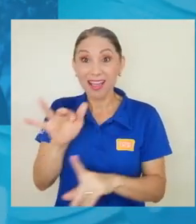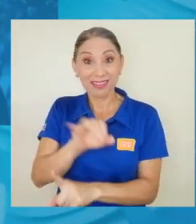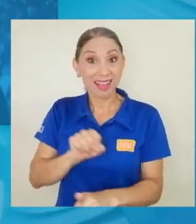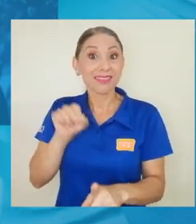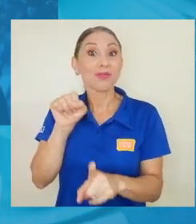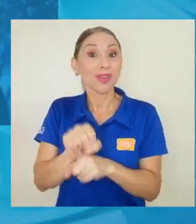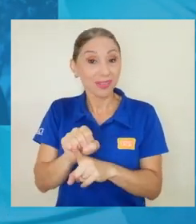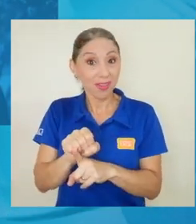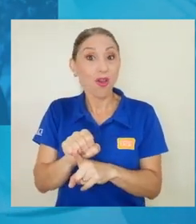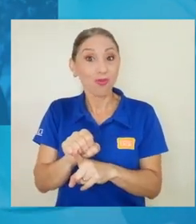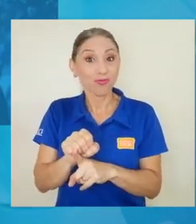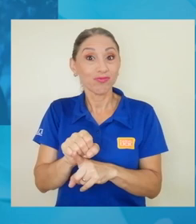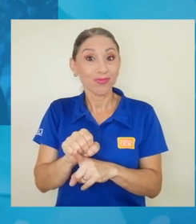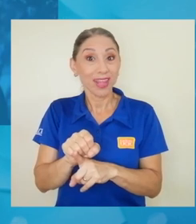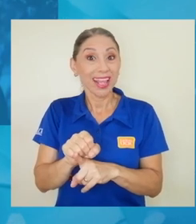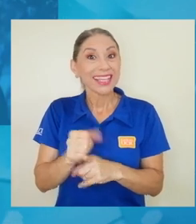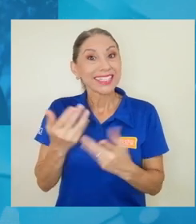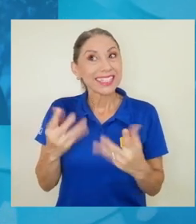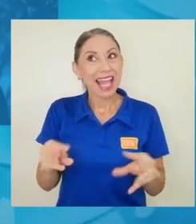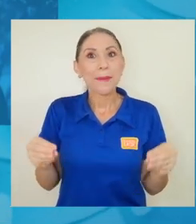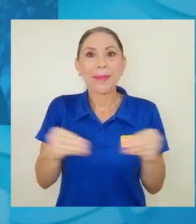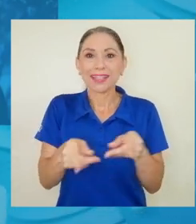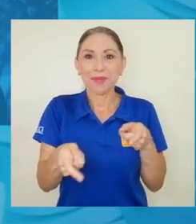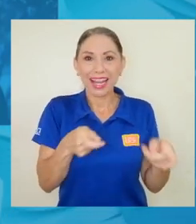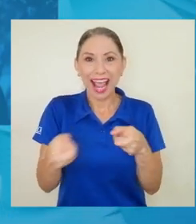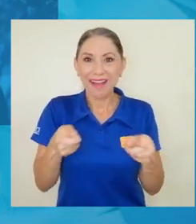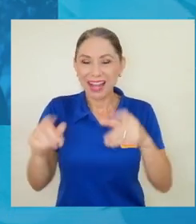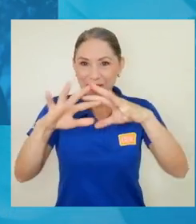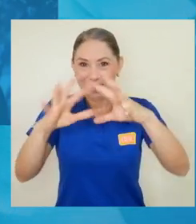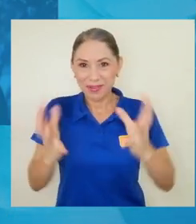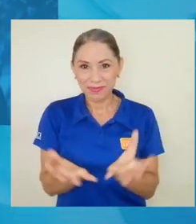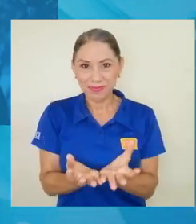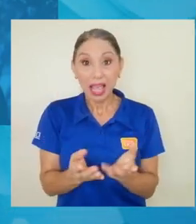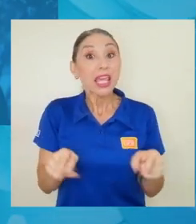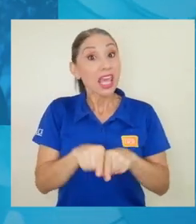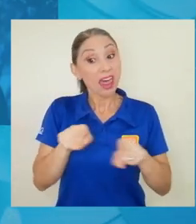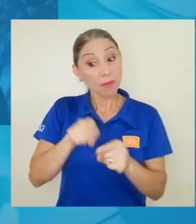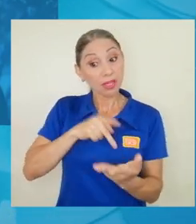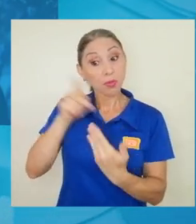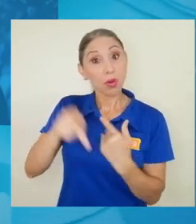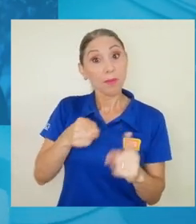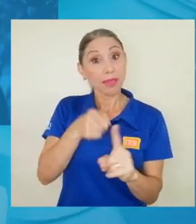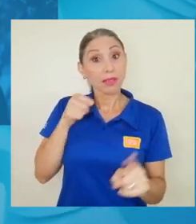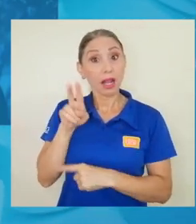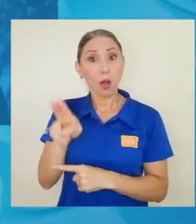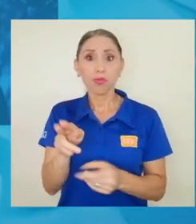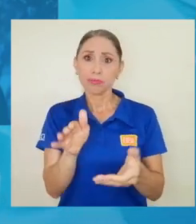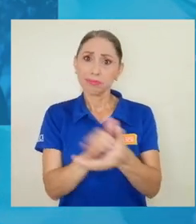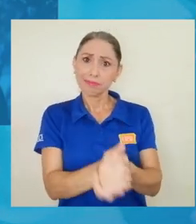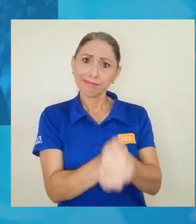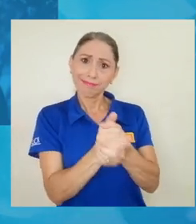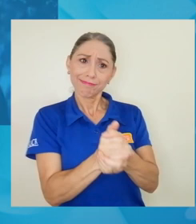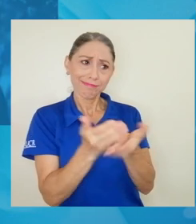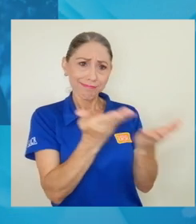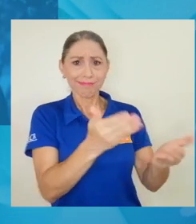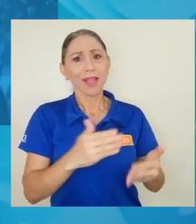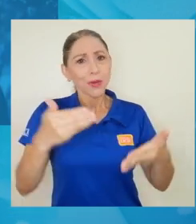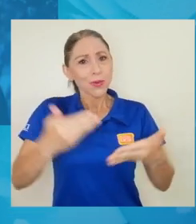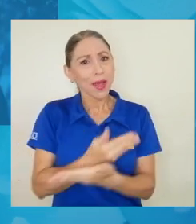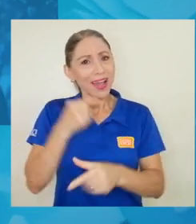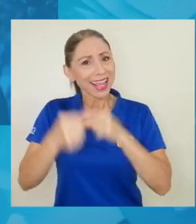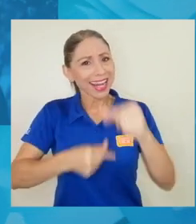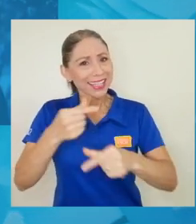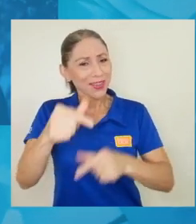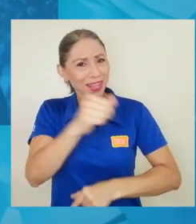que esta situación a nivel mundial sea un poco más manejable. además, desde la U, pues, felicitarte, ¿verdad?, por ser una de esas nuevas